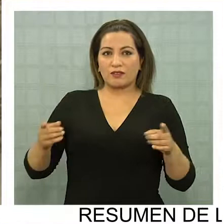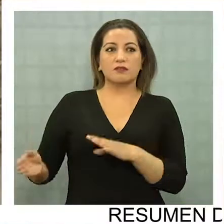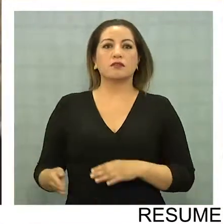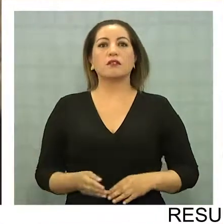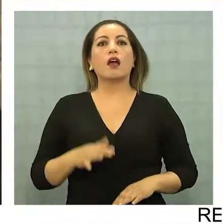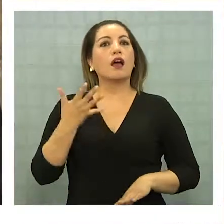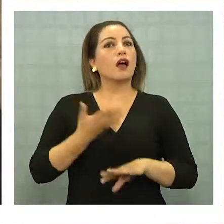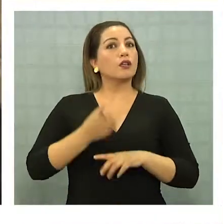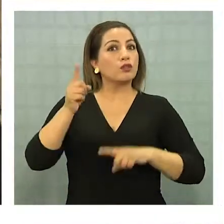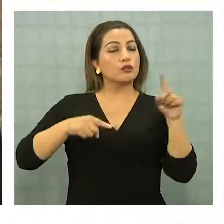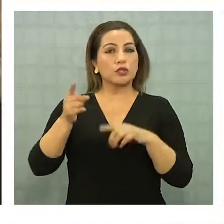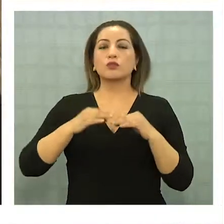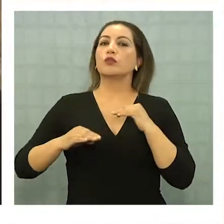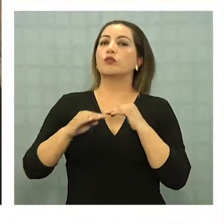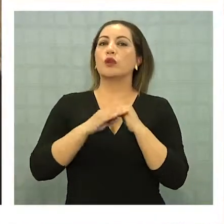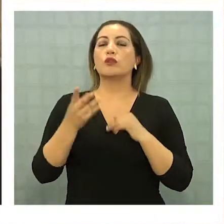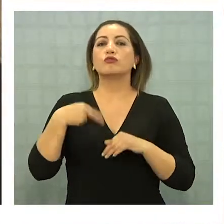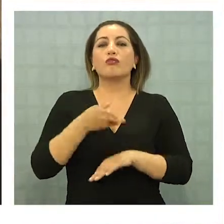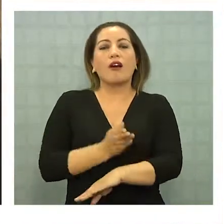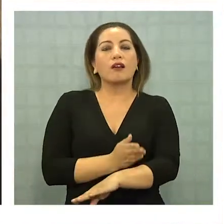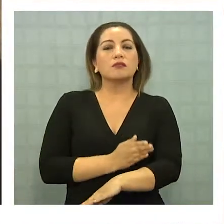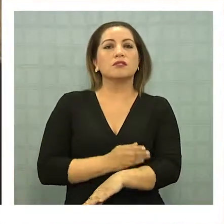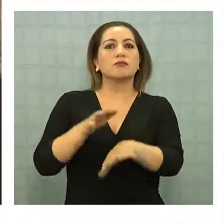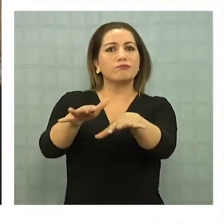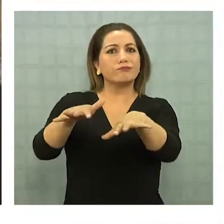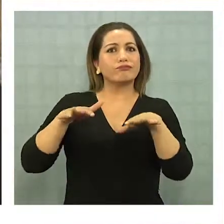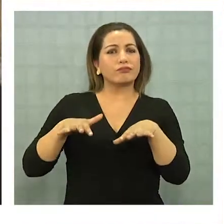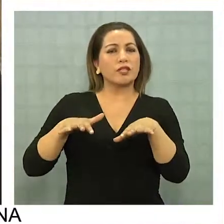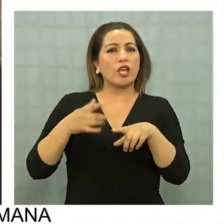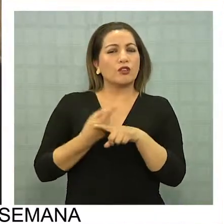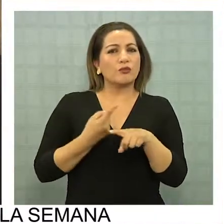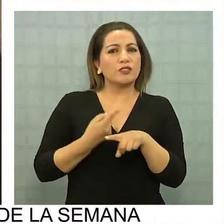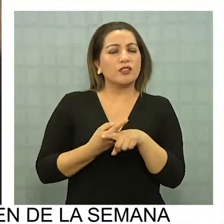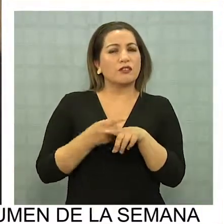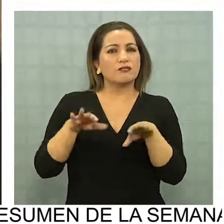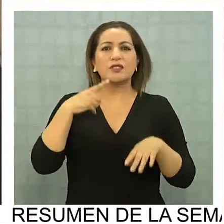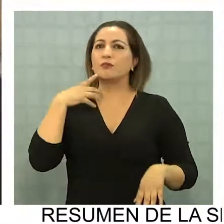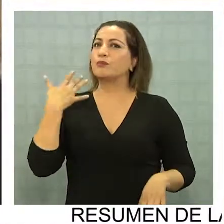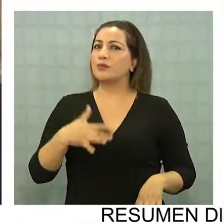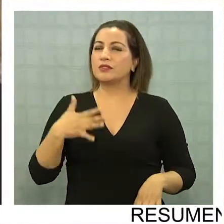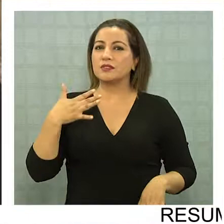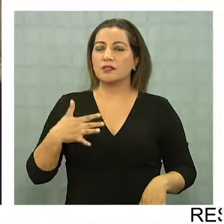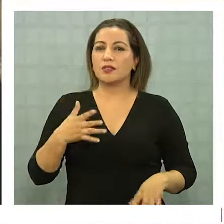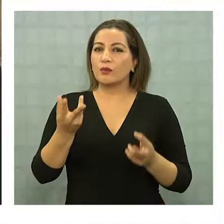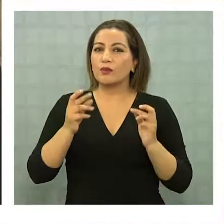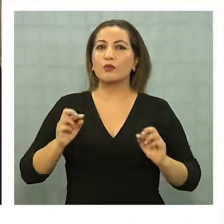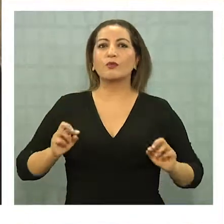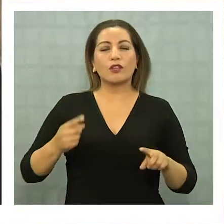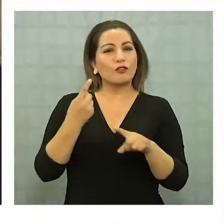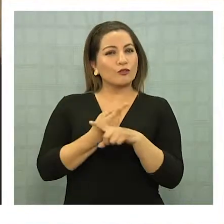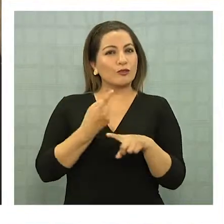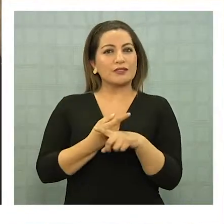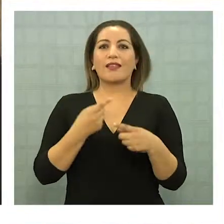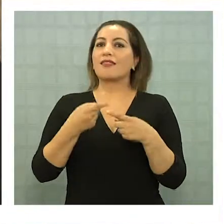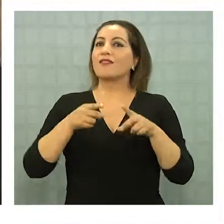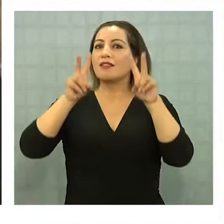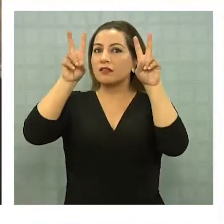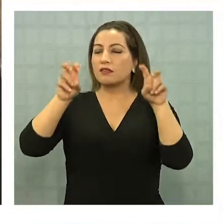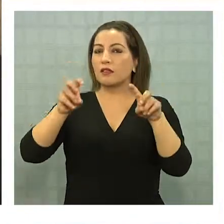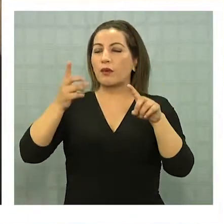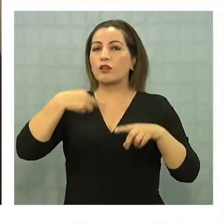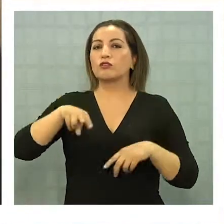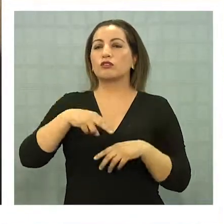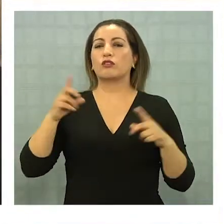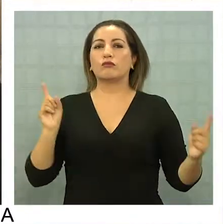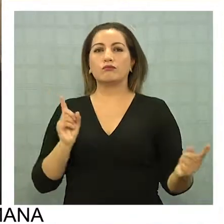acogida distinta. Hay cosas que son iguales, de hecho hemos conversado y este congreso ha sido muy interesante, producto de la posibilidad de poder conversar una